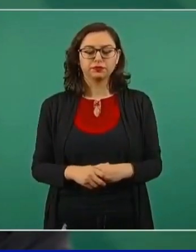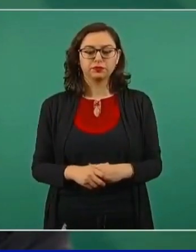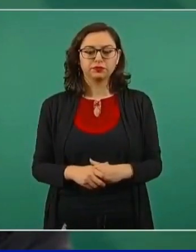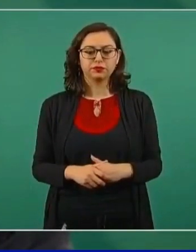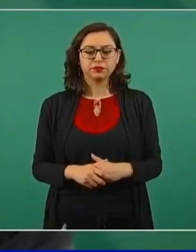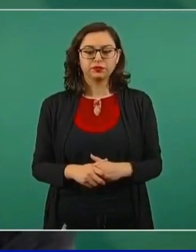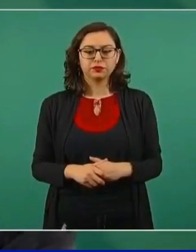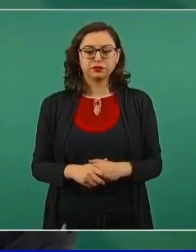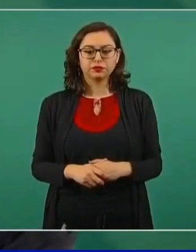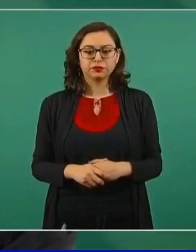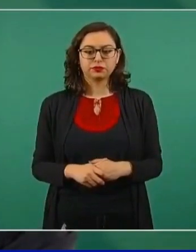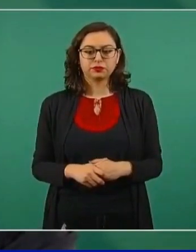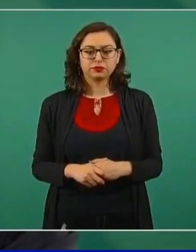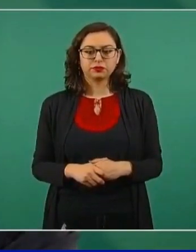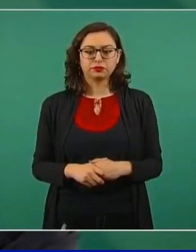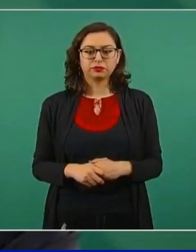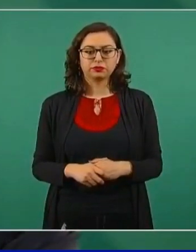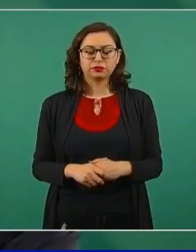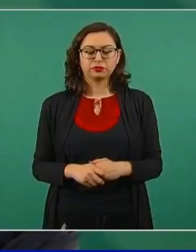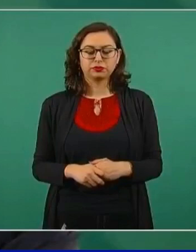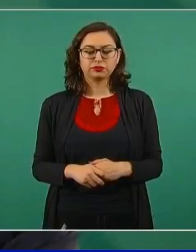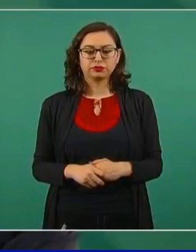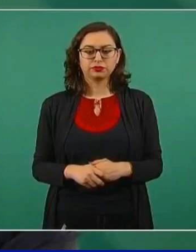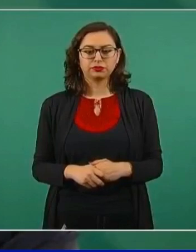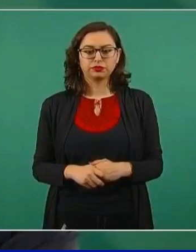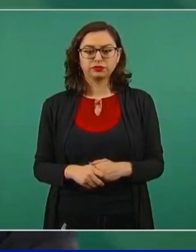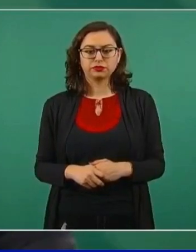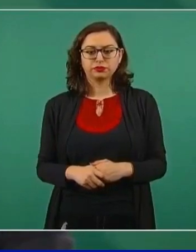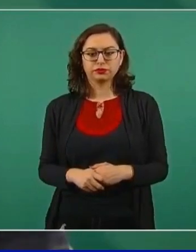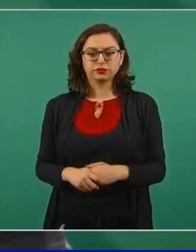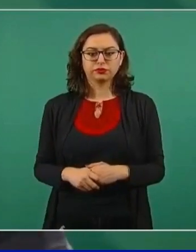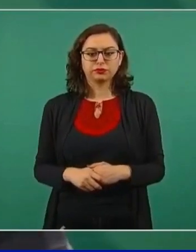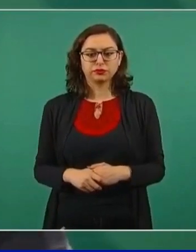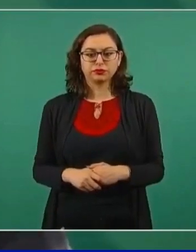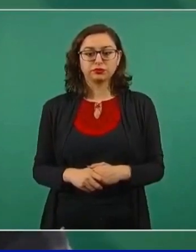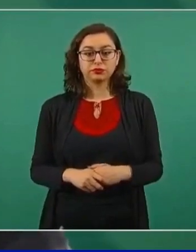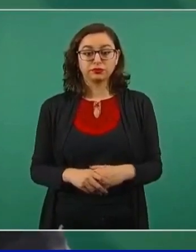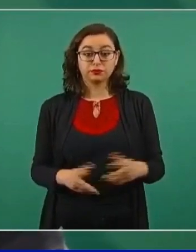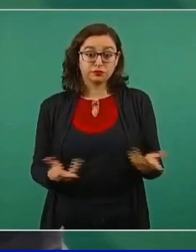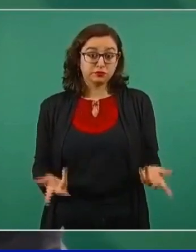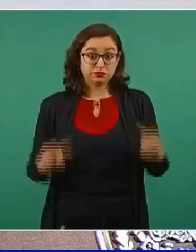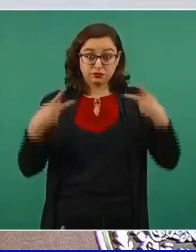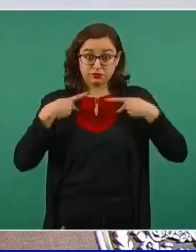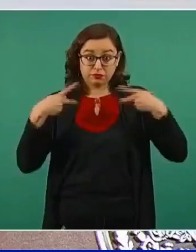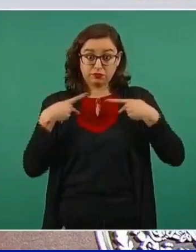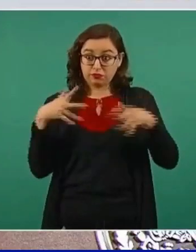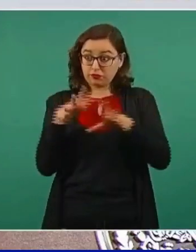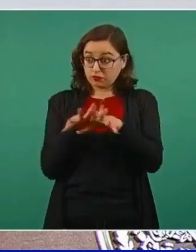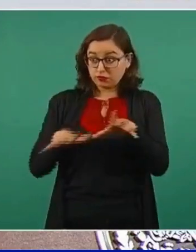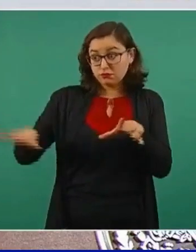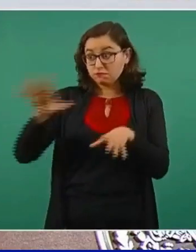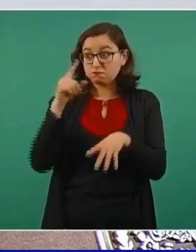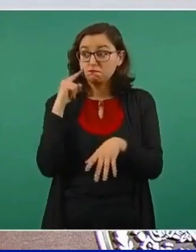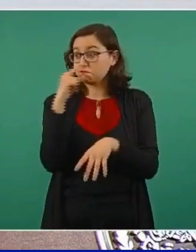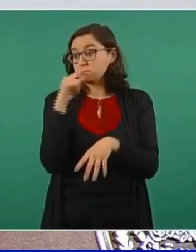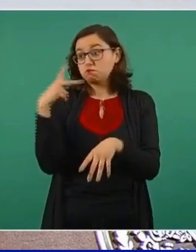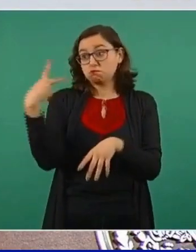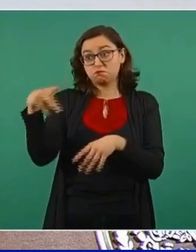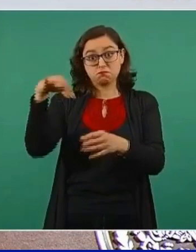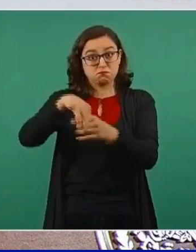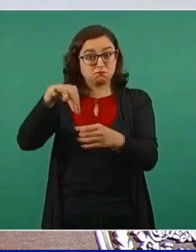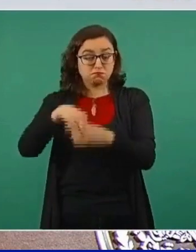también hay que respetar la voluntad de los ciudadanos.